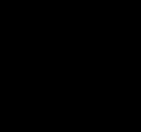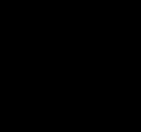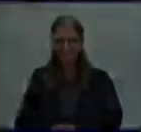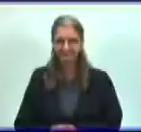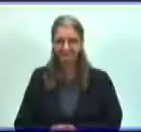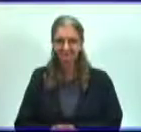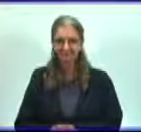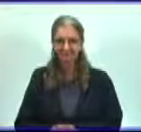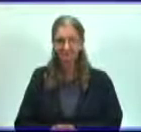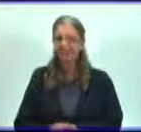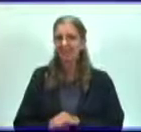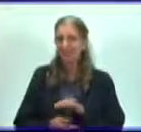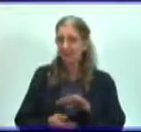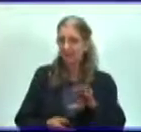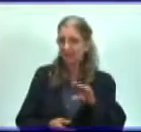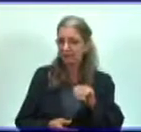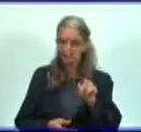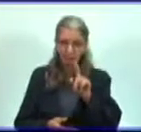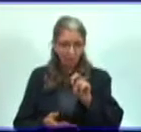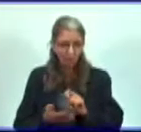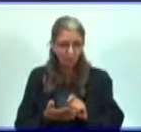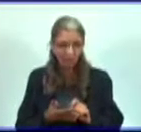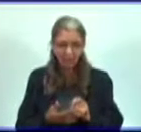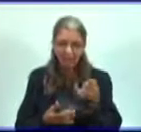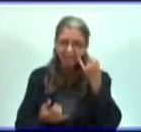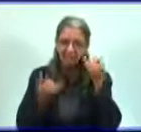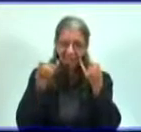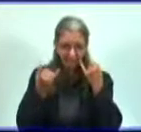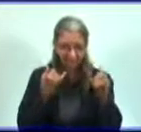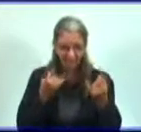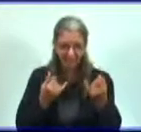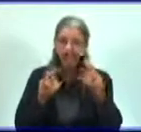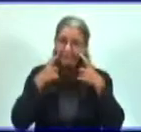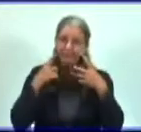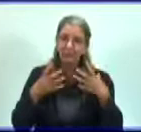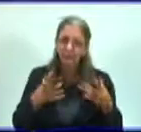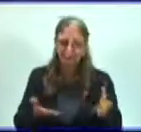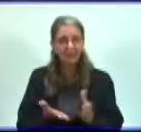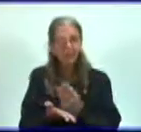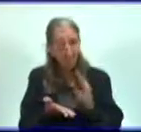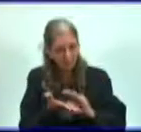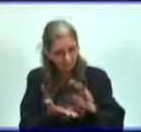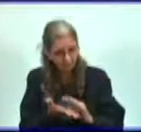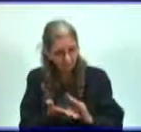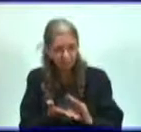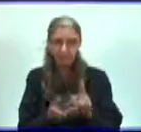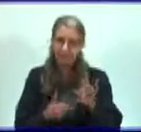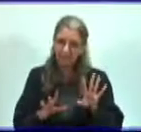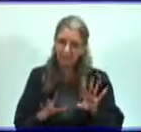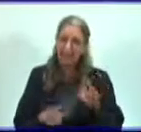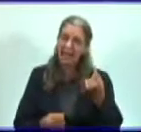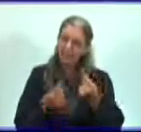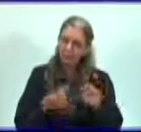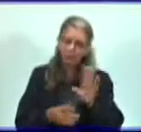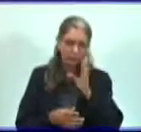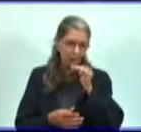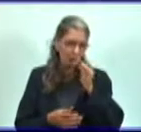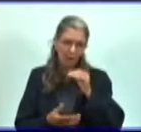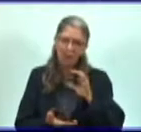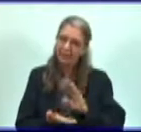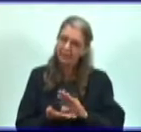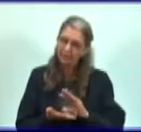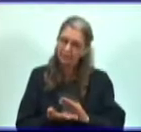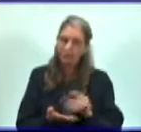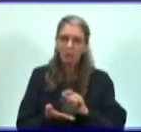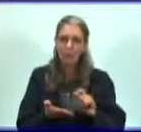Como bien te dirigí que no la copies, solo identificar, por eso es importante tener el libro al lado. Te di lo segundo para que lograras